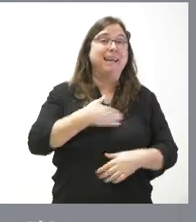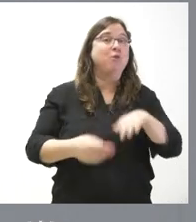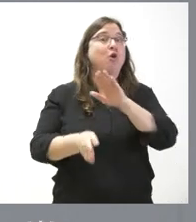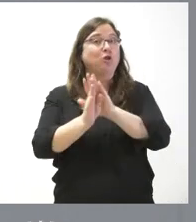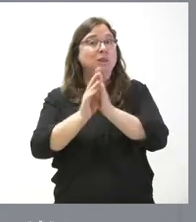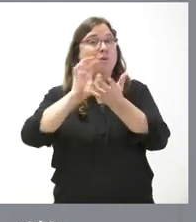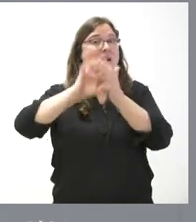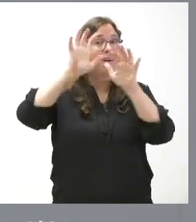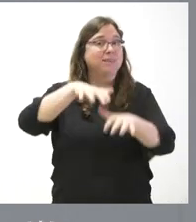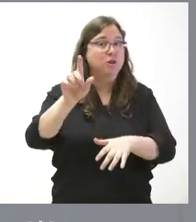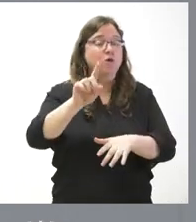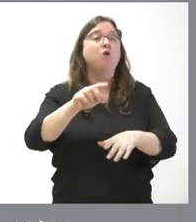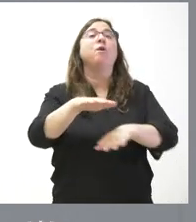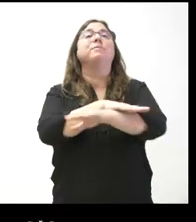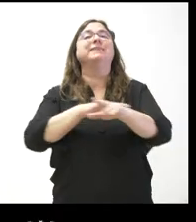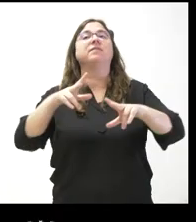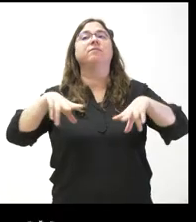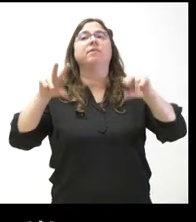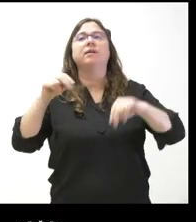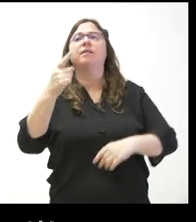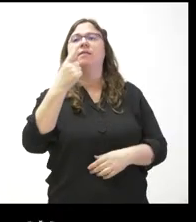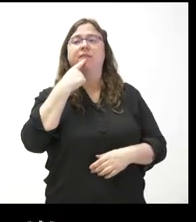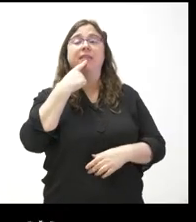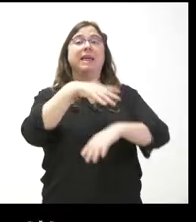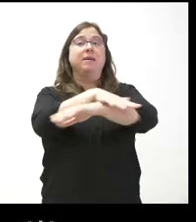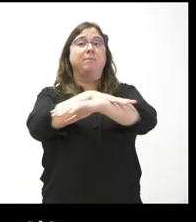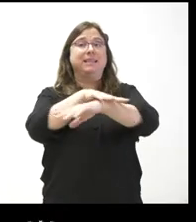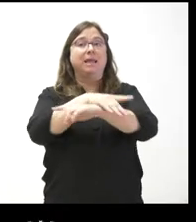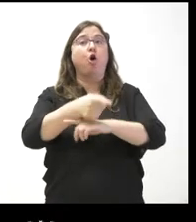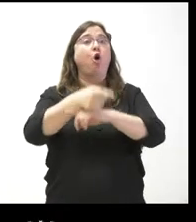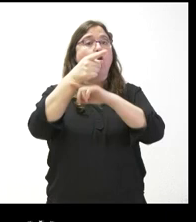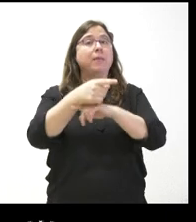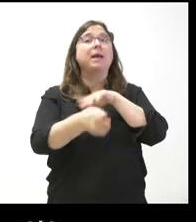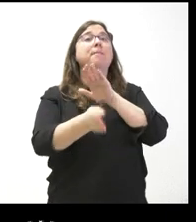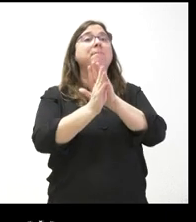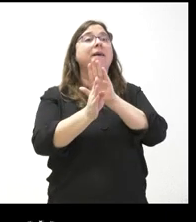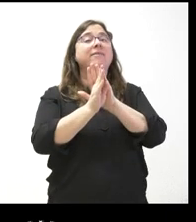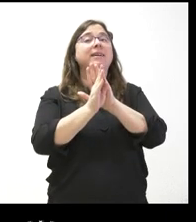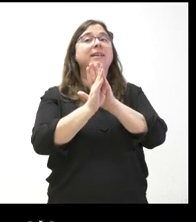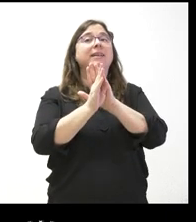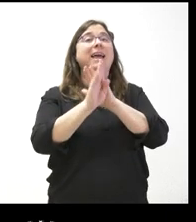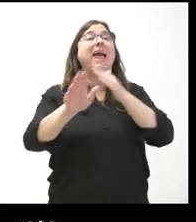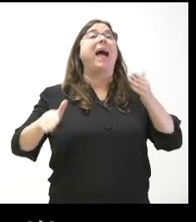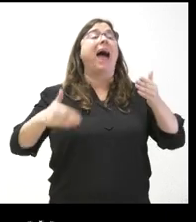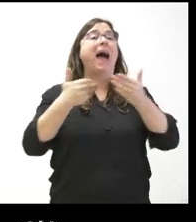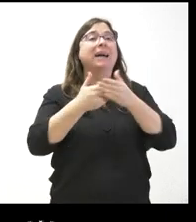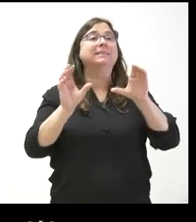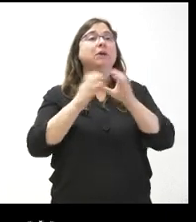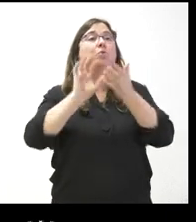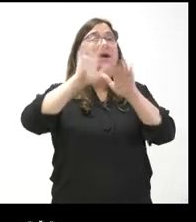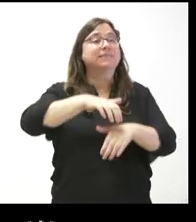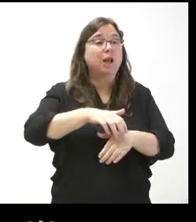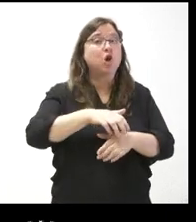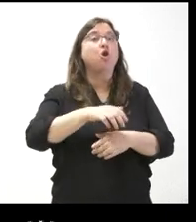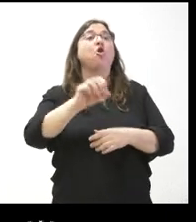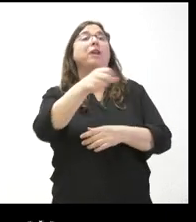Castilla y León la orden ministerial. Es que dice, la orden ministerial se va a mantener vigente durante el tiempo necesario hasta que la Junta derogue la resolución